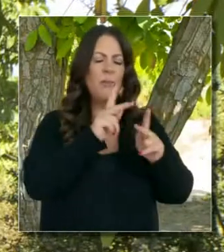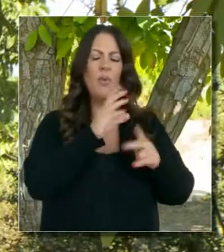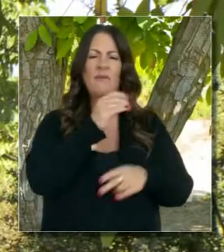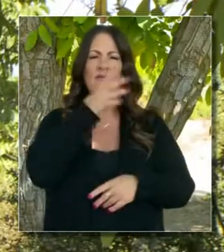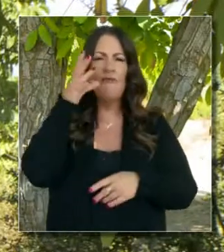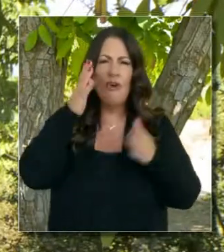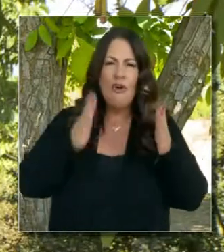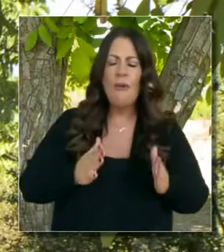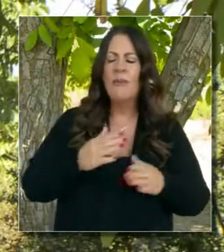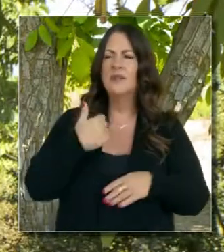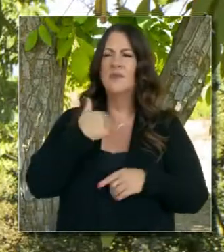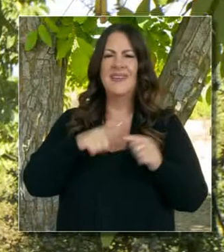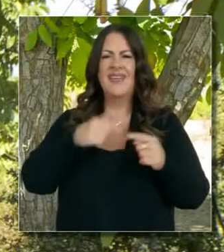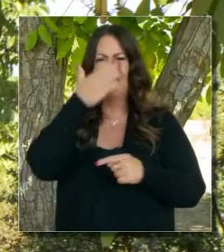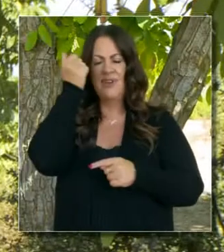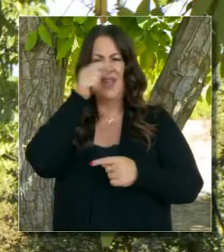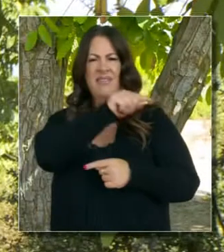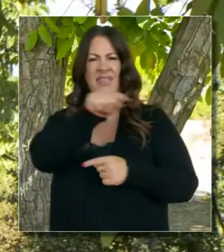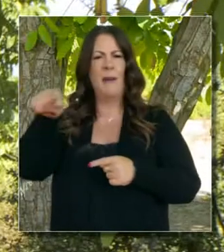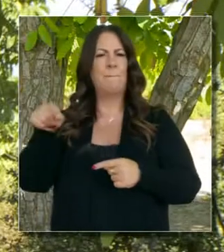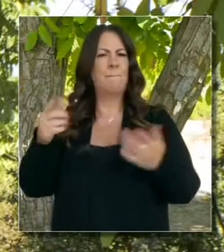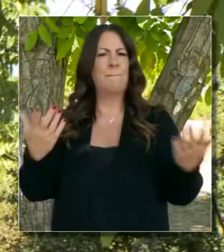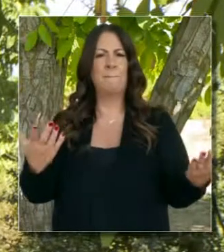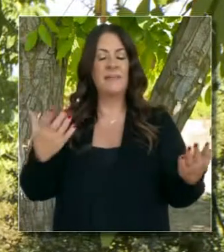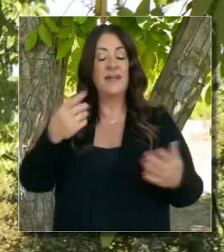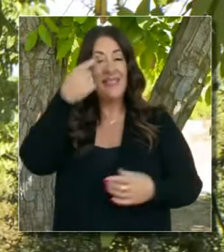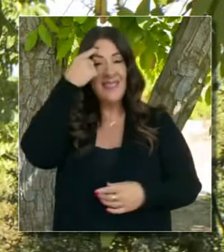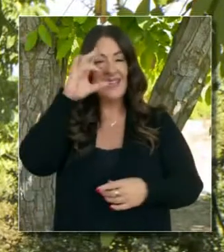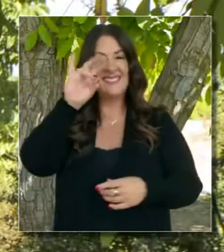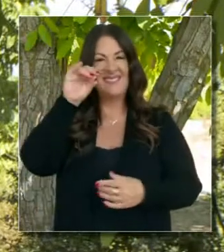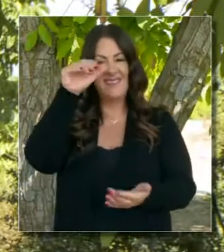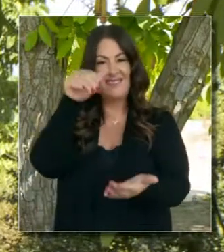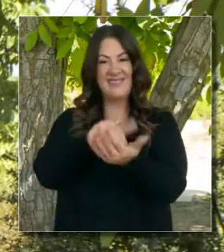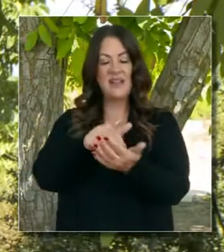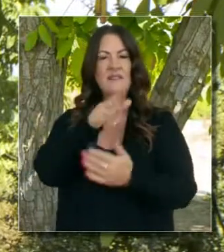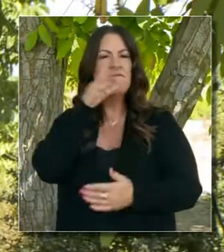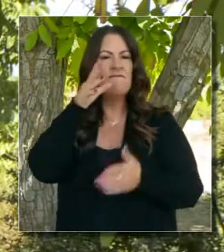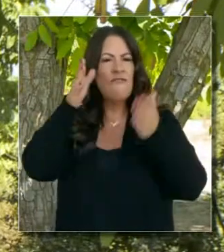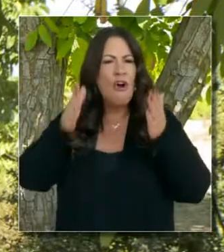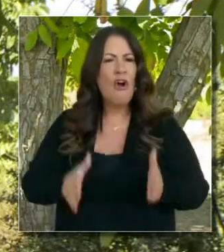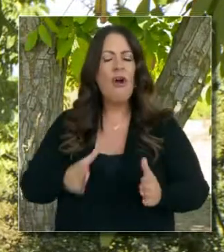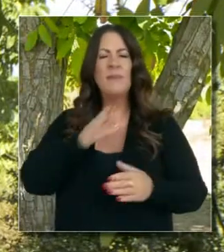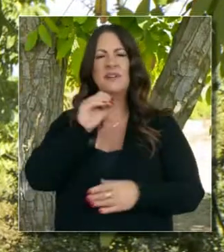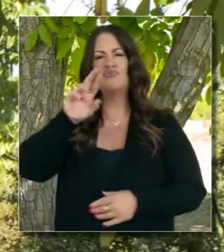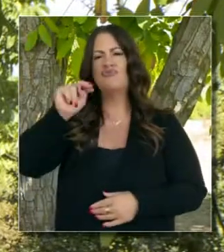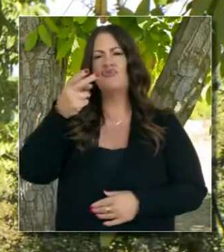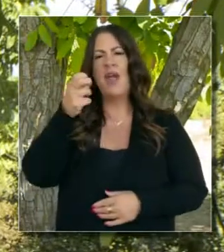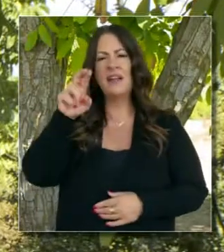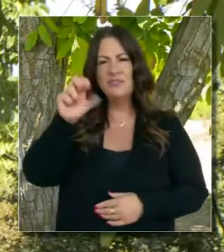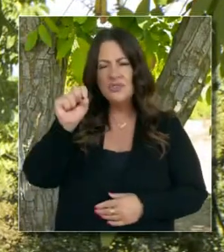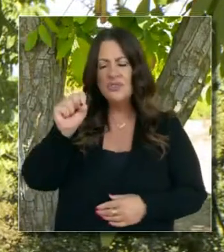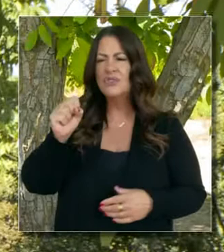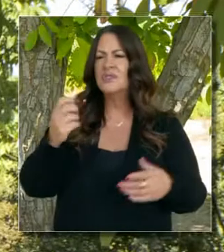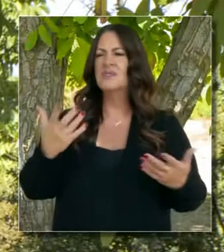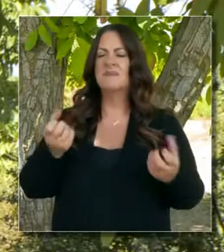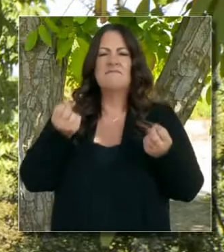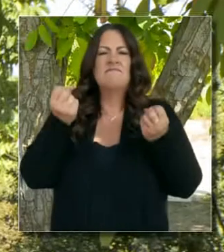olvidar la agricultura aquí en el Estado de California. Consideren esto, 70,000 rancheros